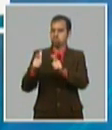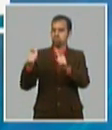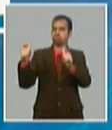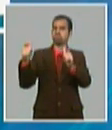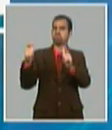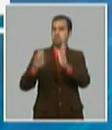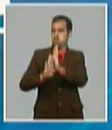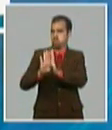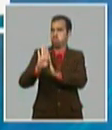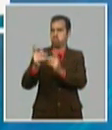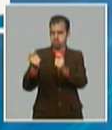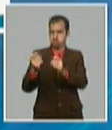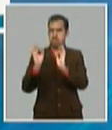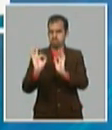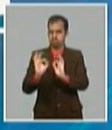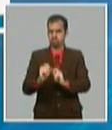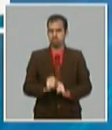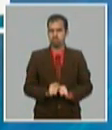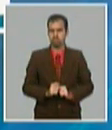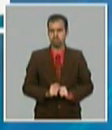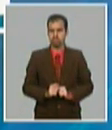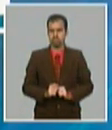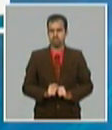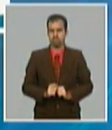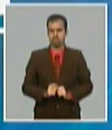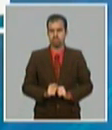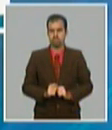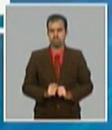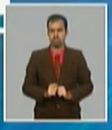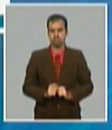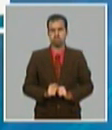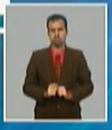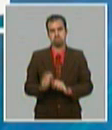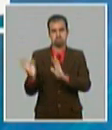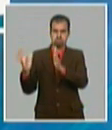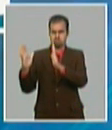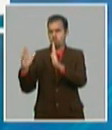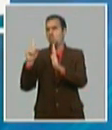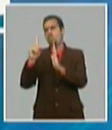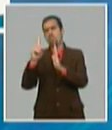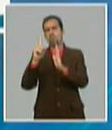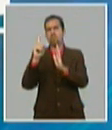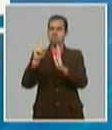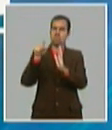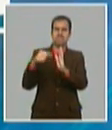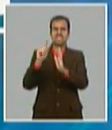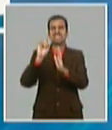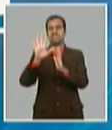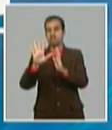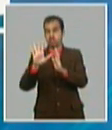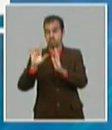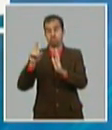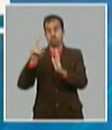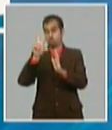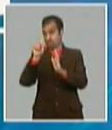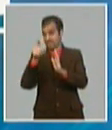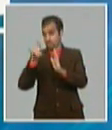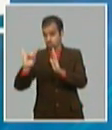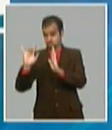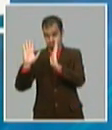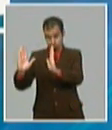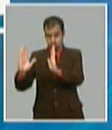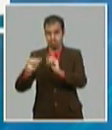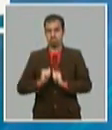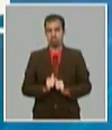de que sobre ese 2,2% el 18% podríamos alcanzar entre un 1% y 1,5% en el 2019 aquí